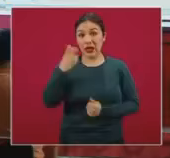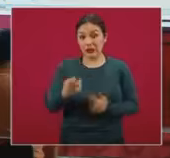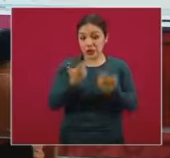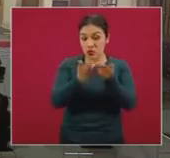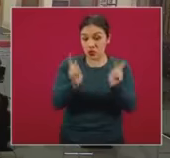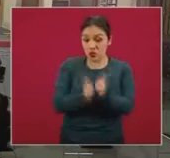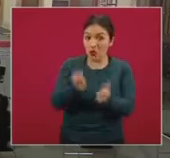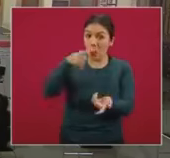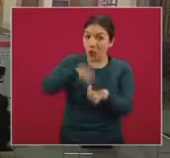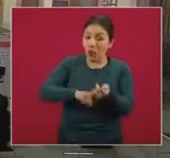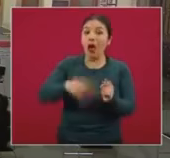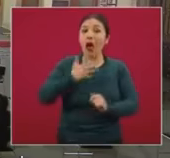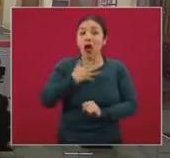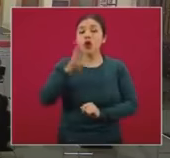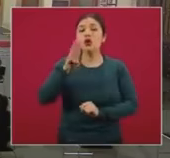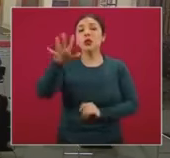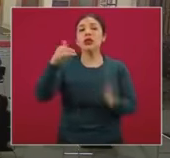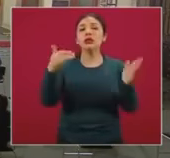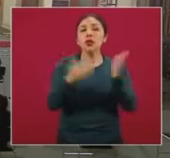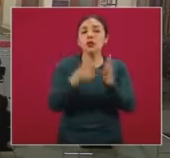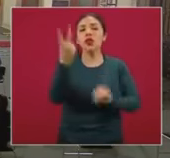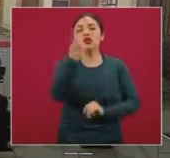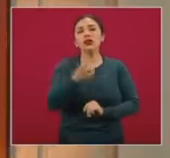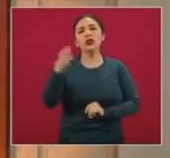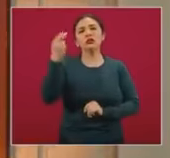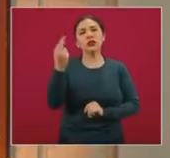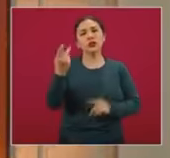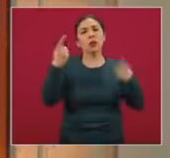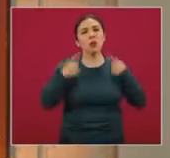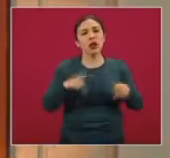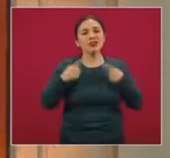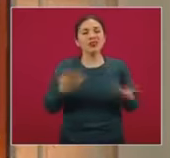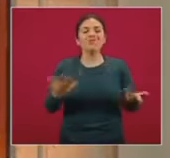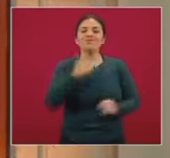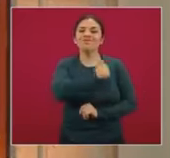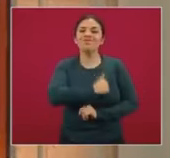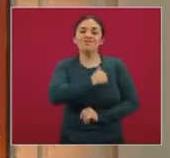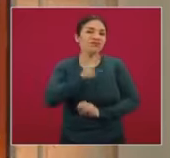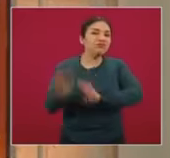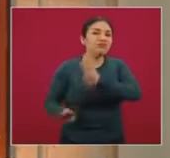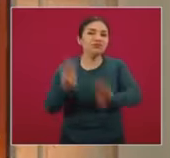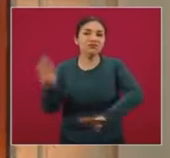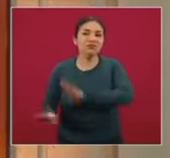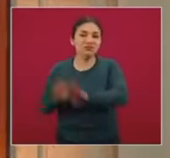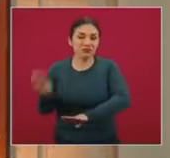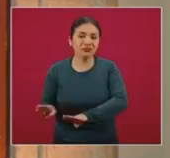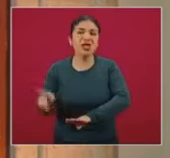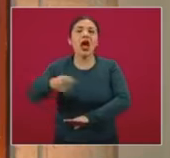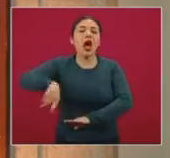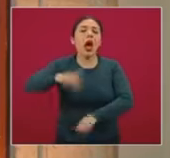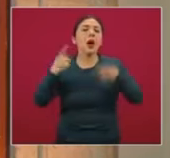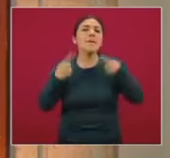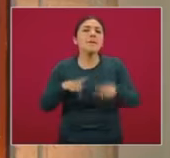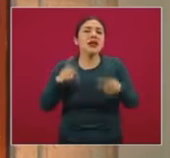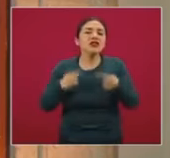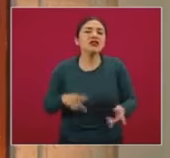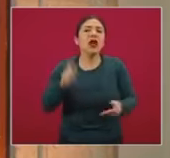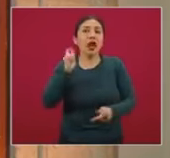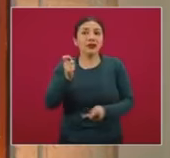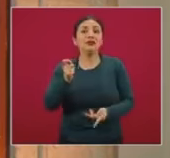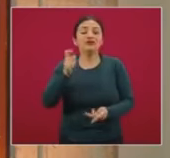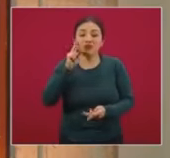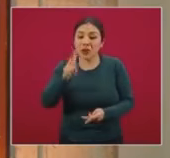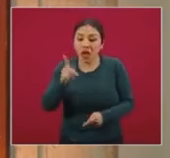se encuentran también 95 mil 225 lamentables defunciones que son personas que siendo